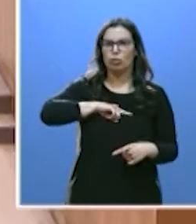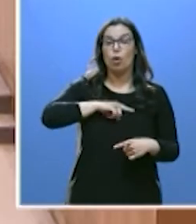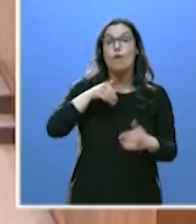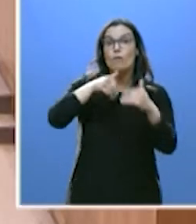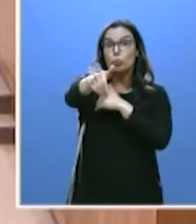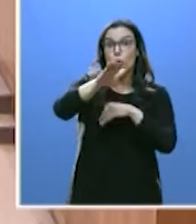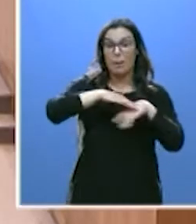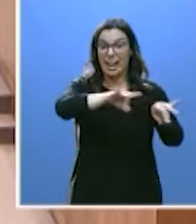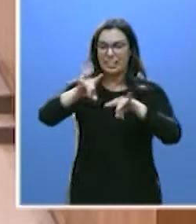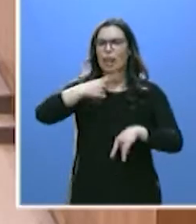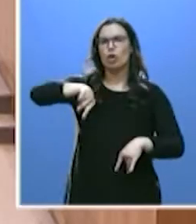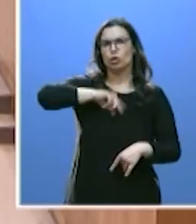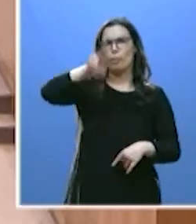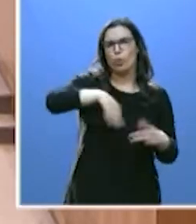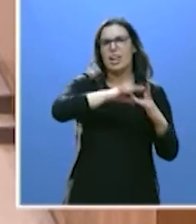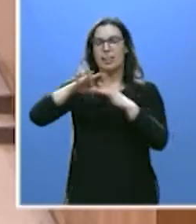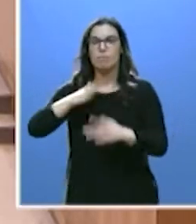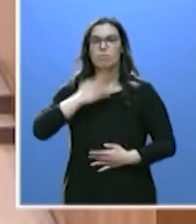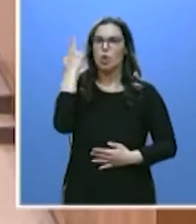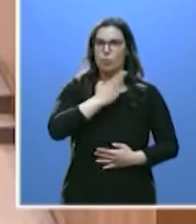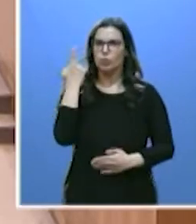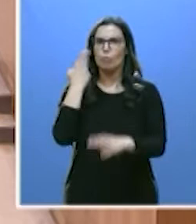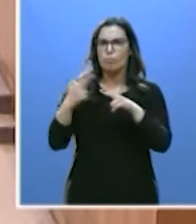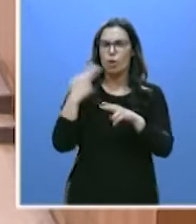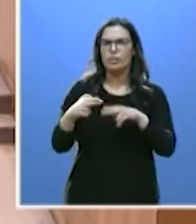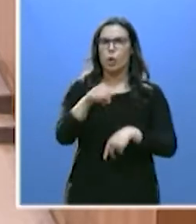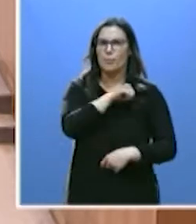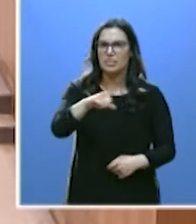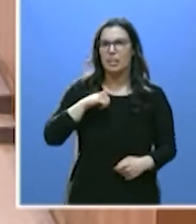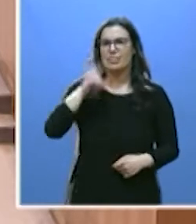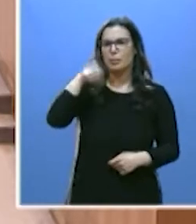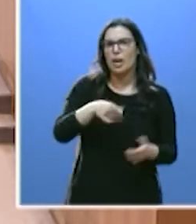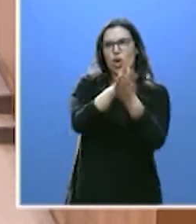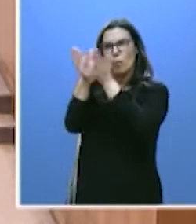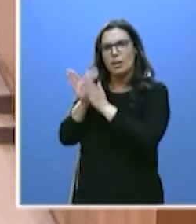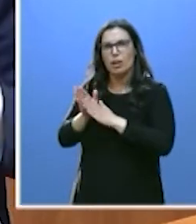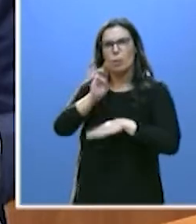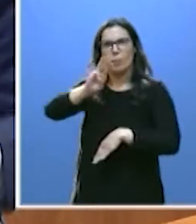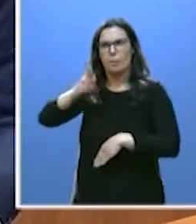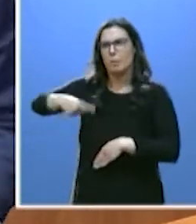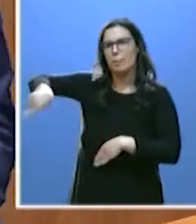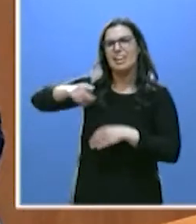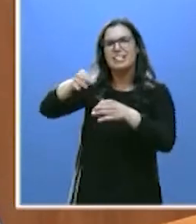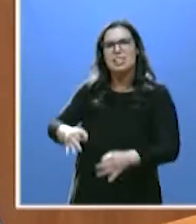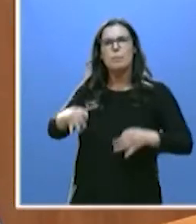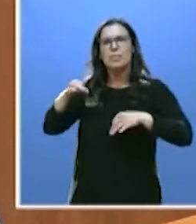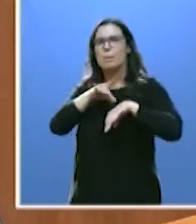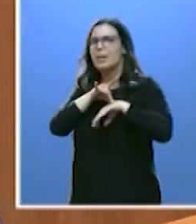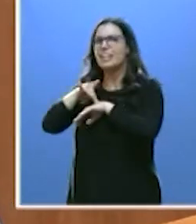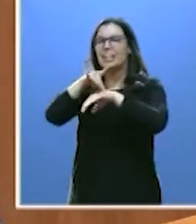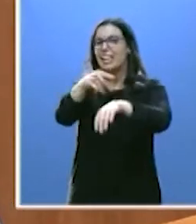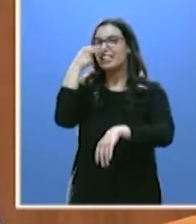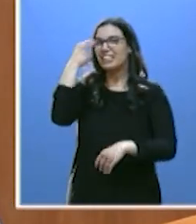de esta tierra. Con mi compromiso político y personal. Con el de mis compañeros de partido, guiados siempre por el único